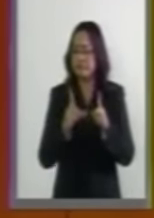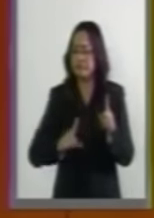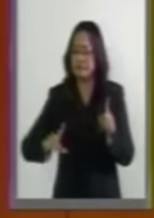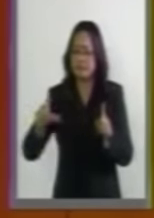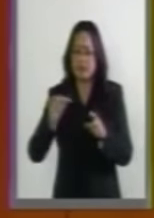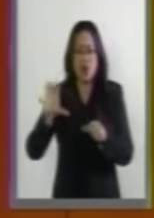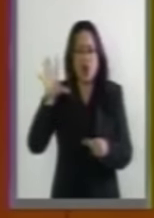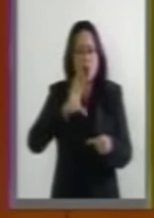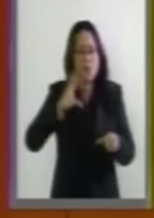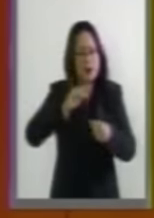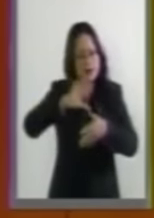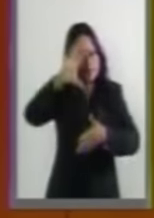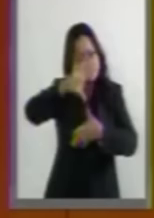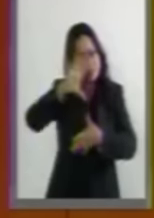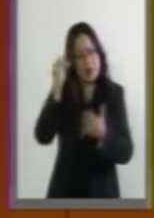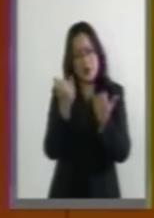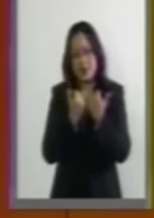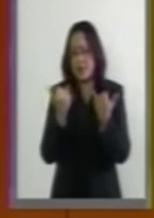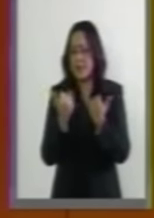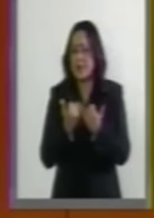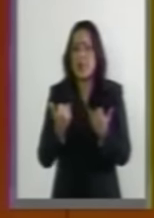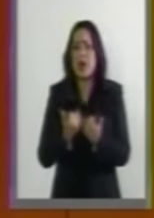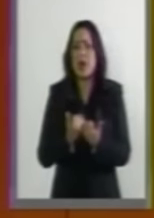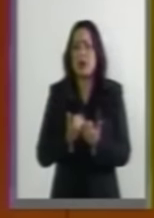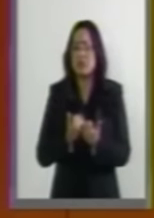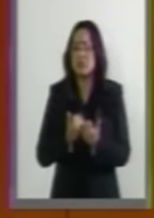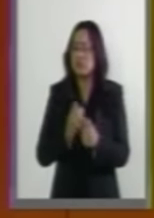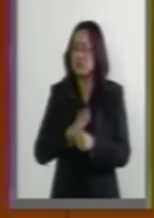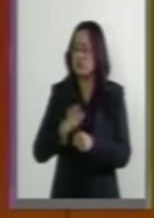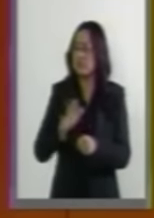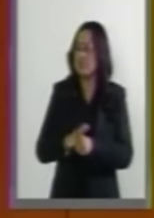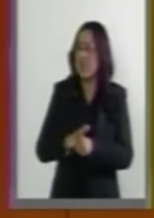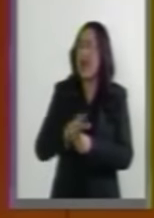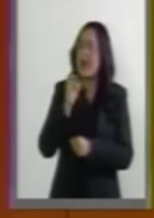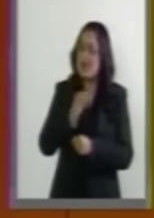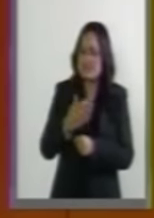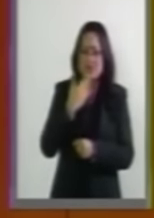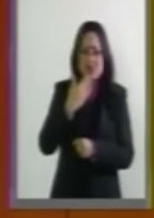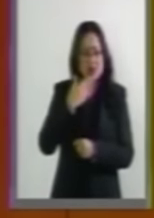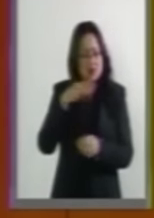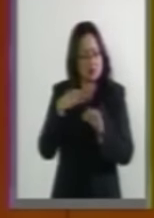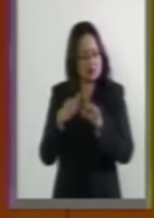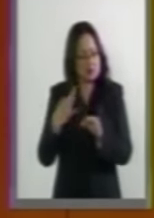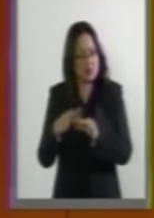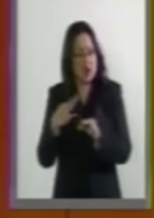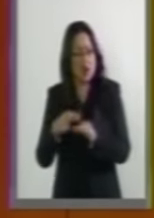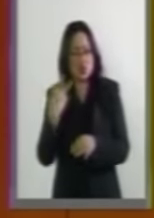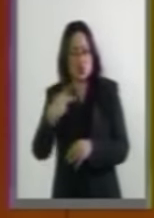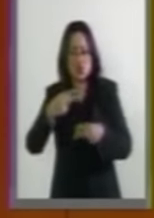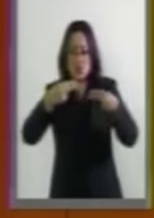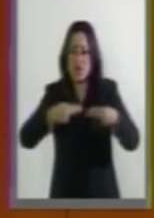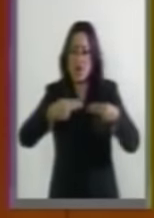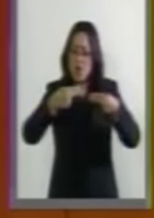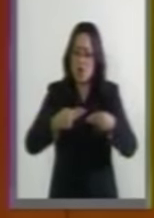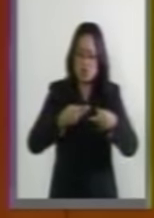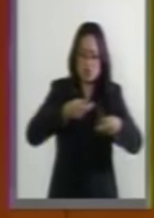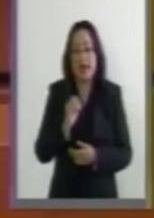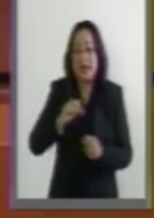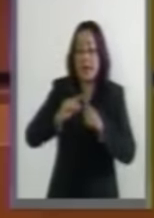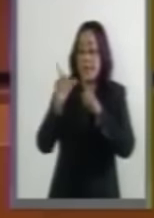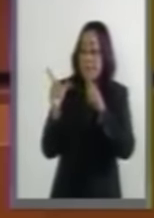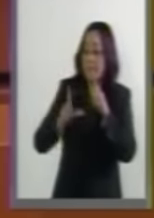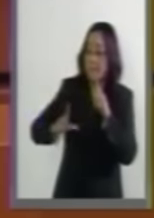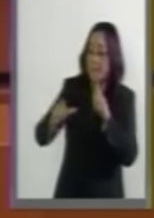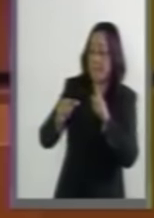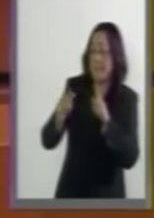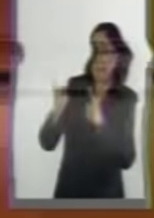continente porque con eso se garantizan sus inversiones y el manejo de sus negocios en México.